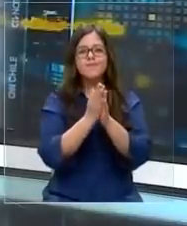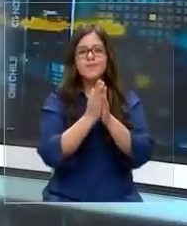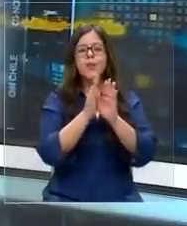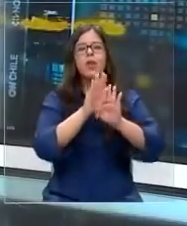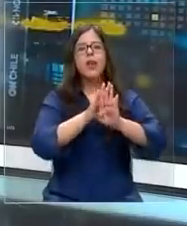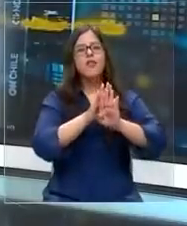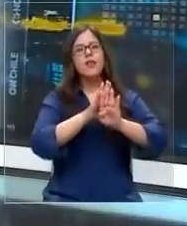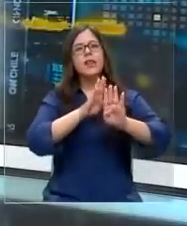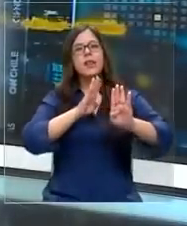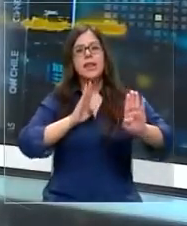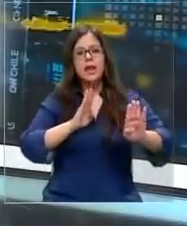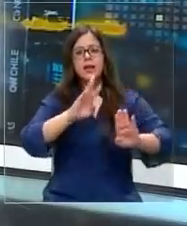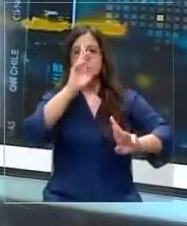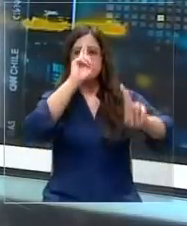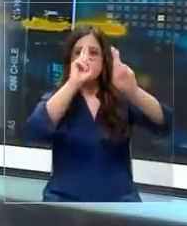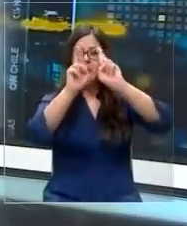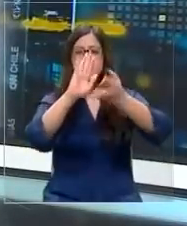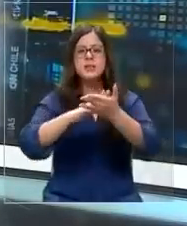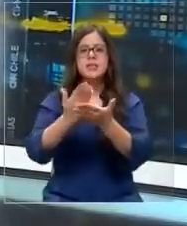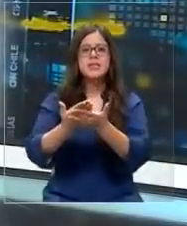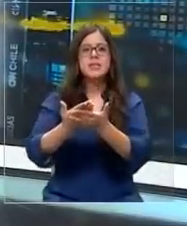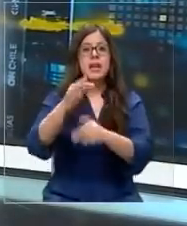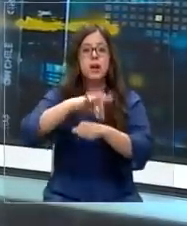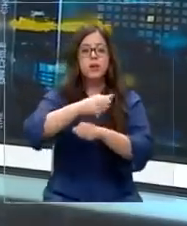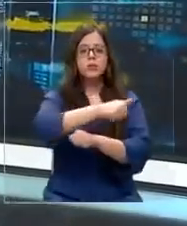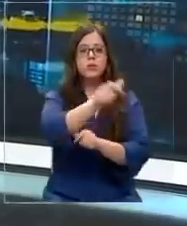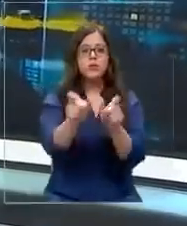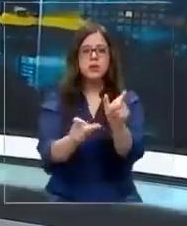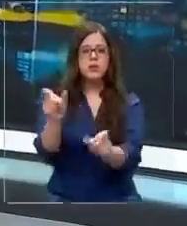exponerse y respetar la salud del otro.